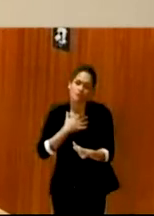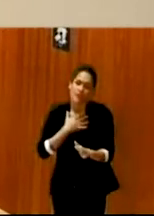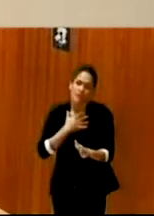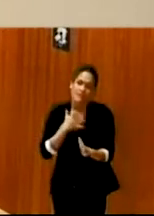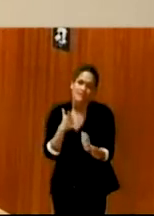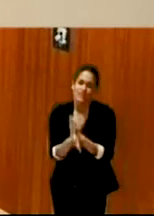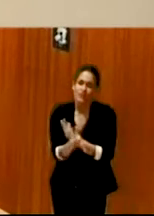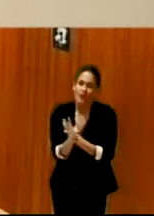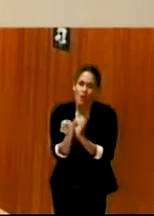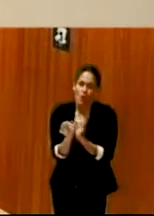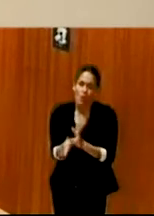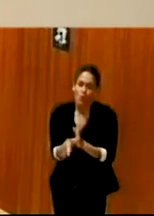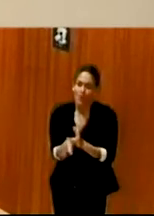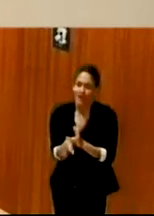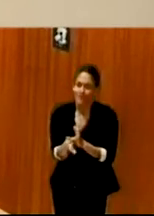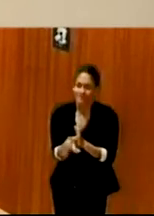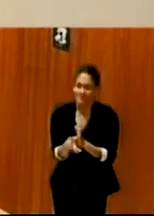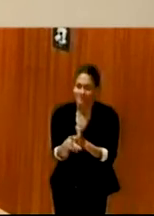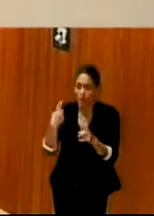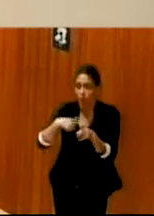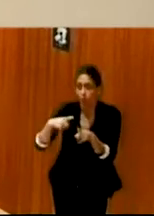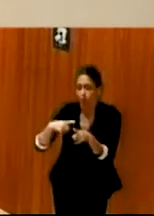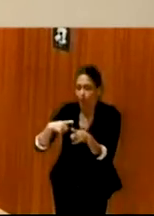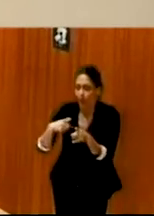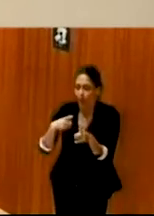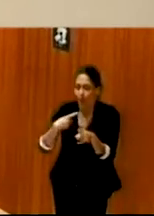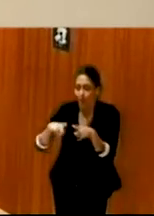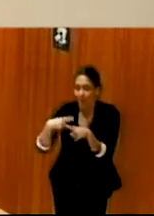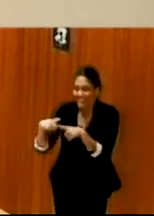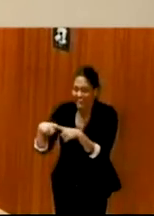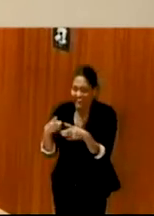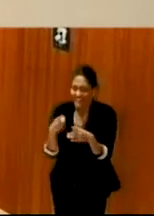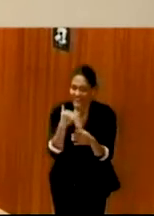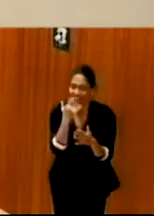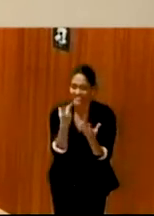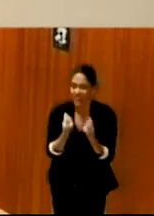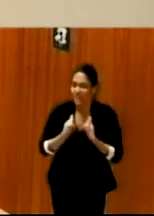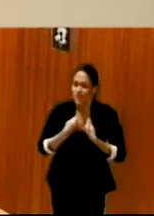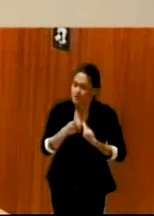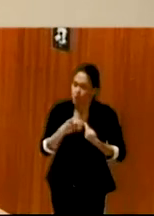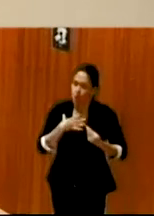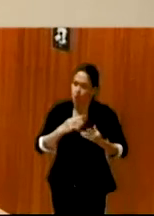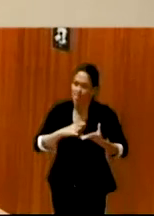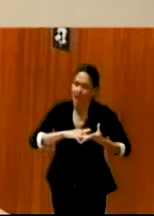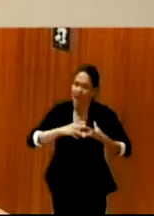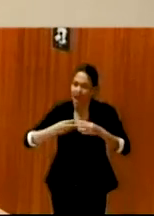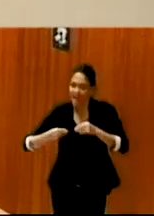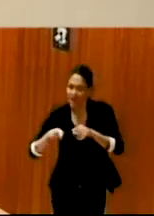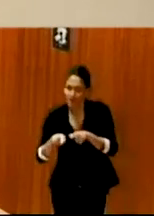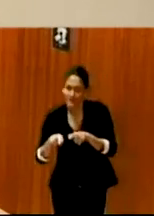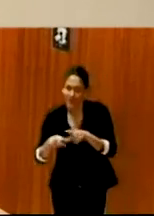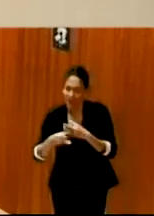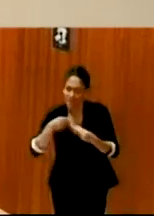casi vivo que es capaz de adaptarse y amoldarse por todo lo que tenemos que adaptarnos y amoldarnos en estos